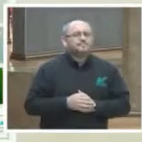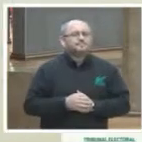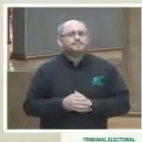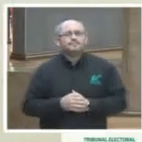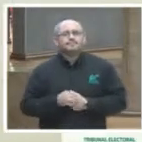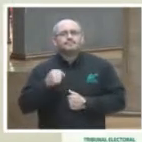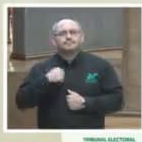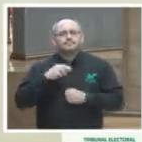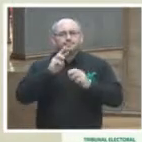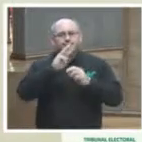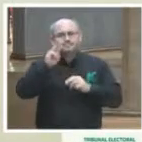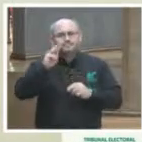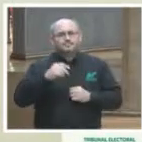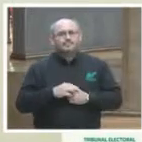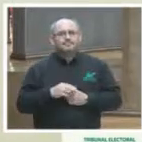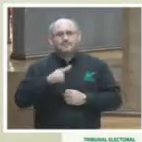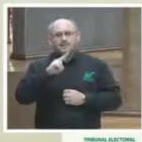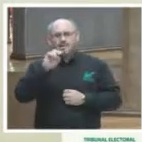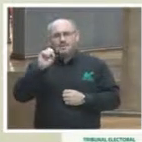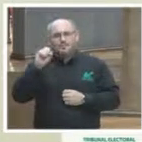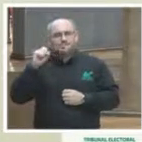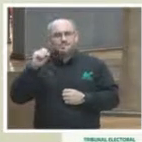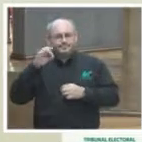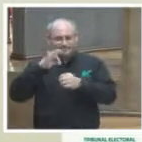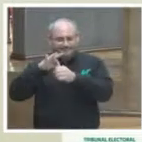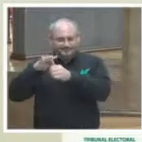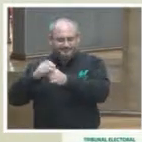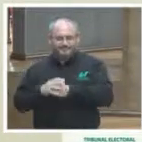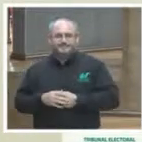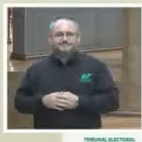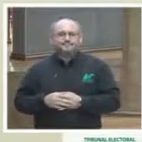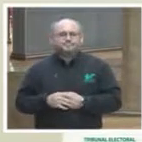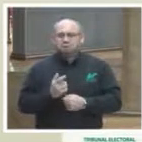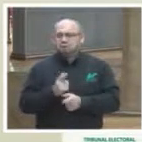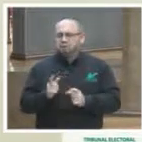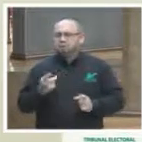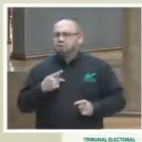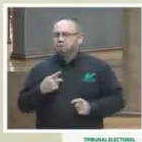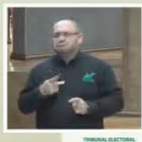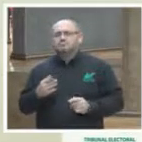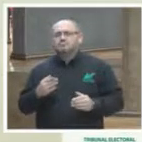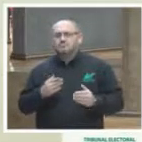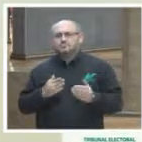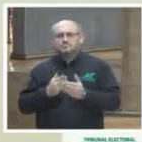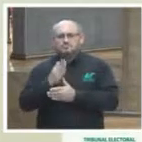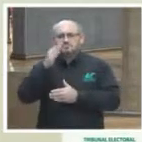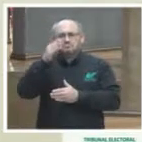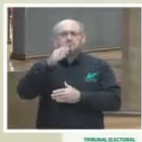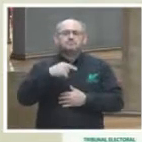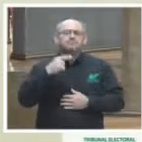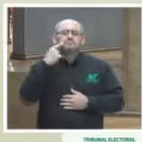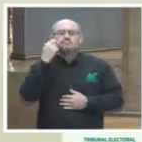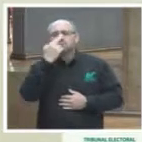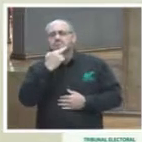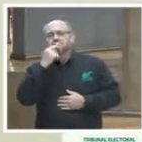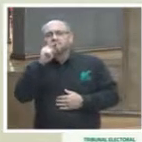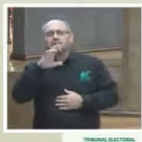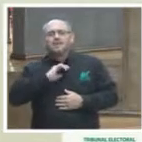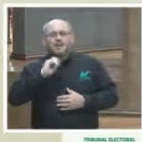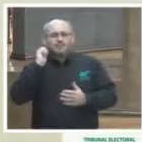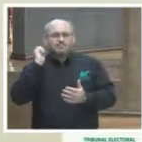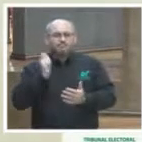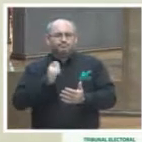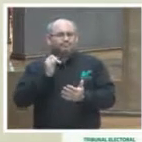tribunal en el virus electoral ustedes cualquier persona puede acceder al virus electoral en donde están sentencias